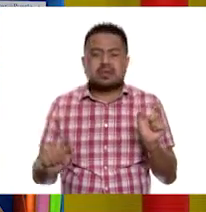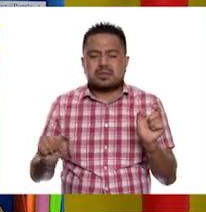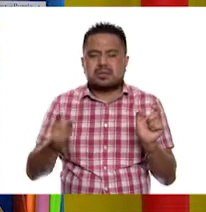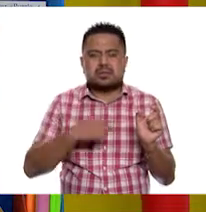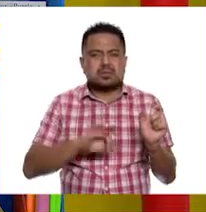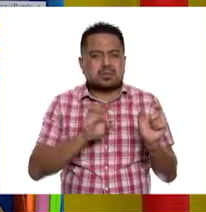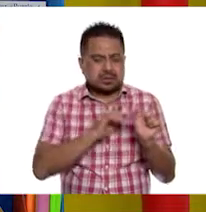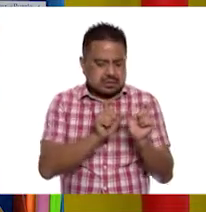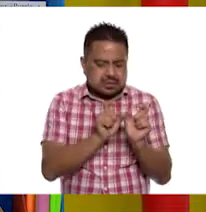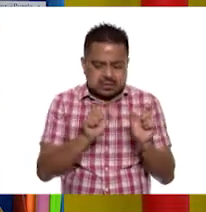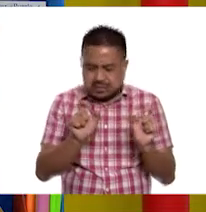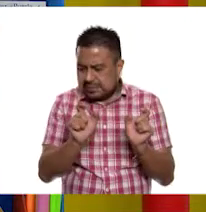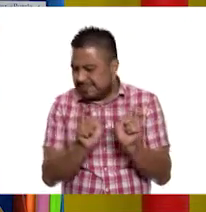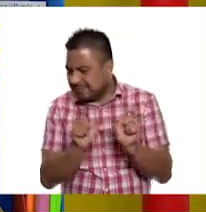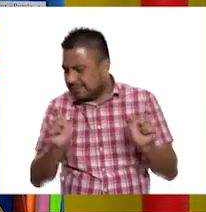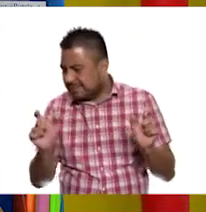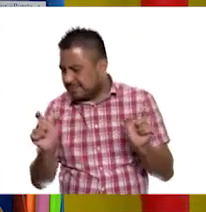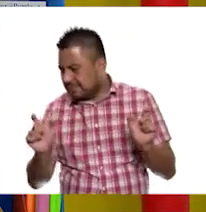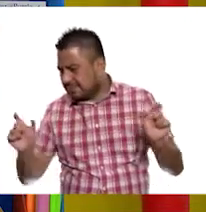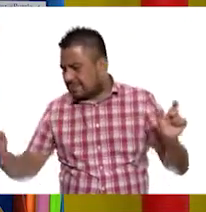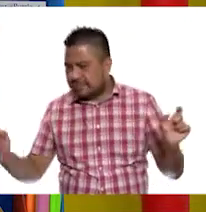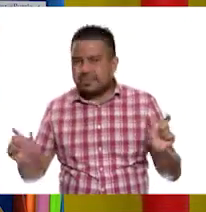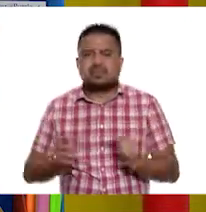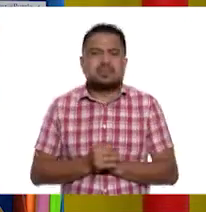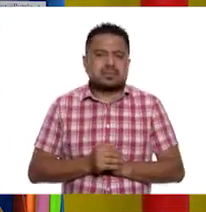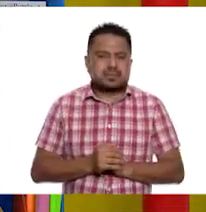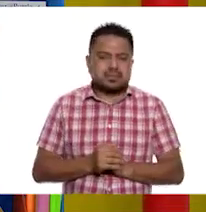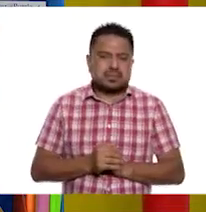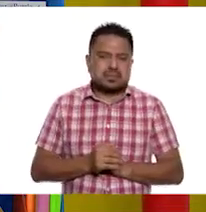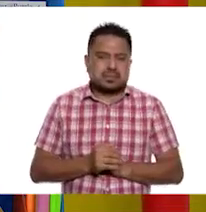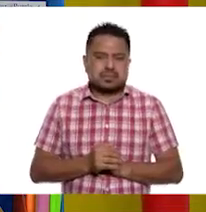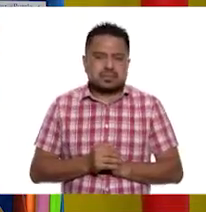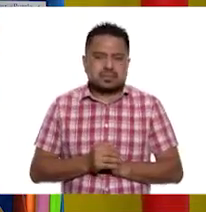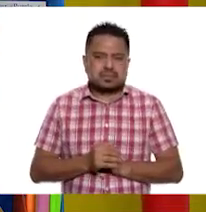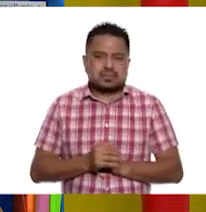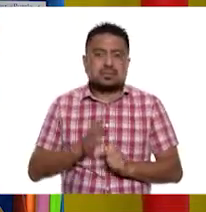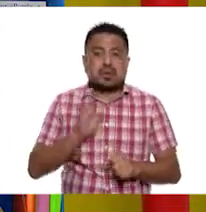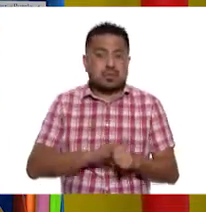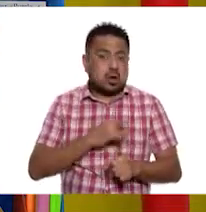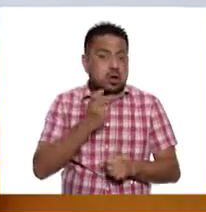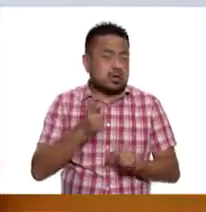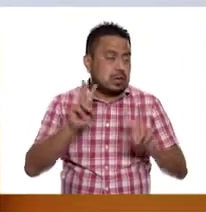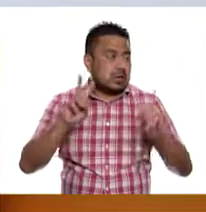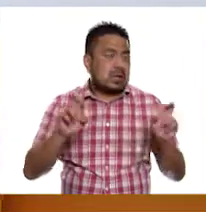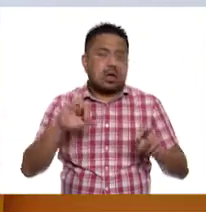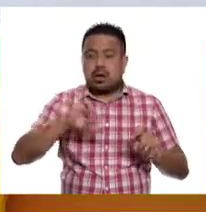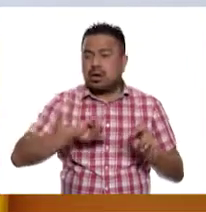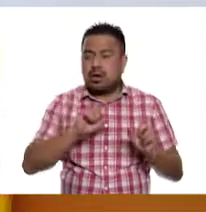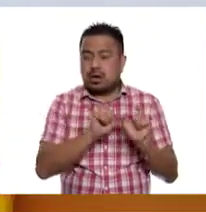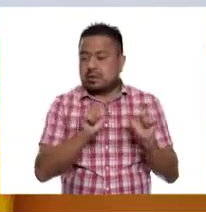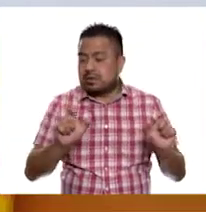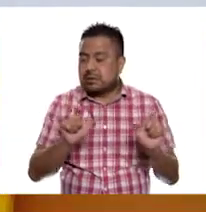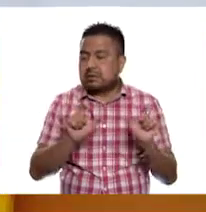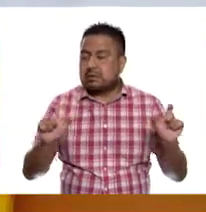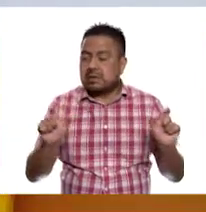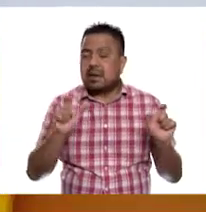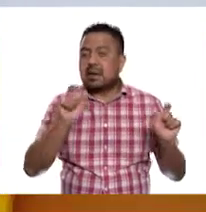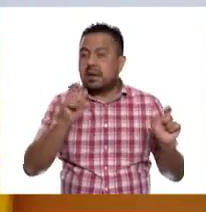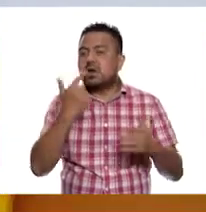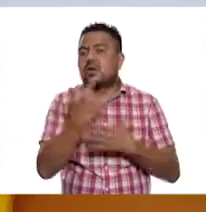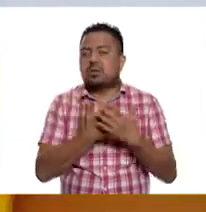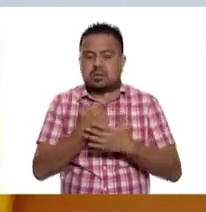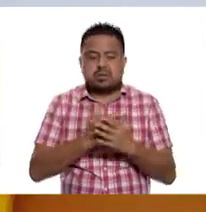separar palabras. Por eso el tema es, separamos y contamos palabras. Muy bien. Ahí va. Extraño.